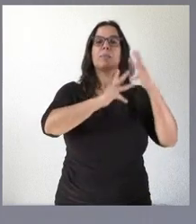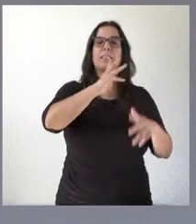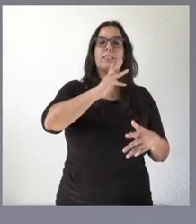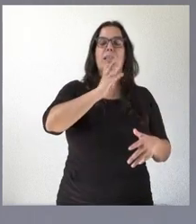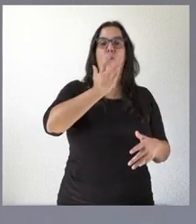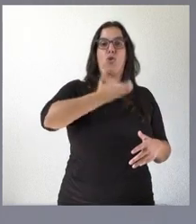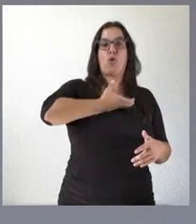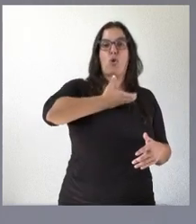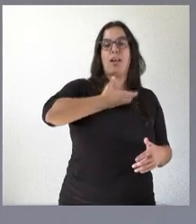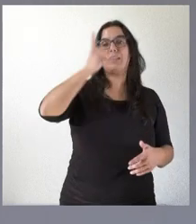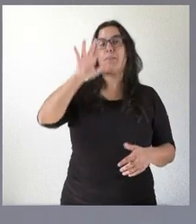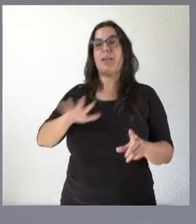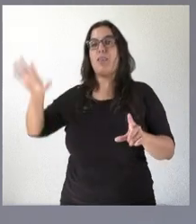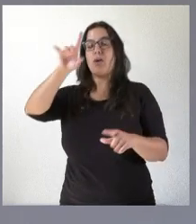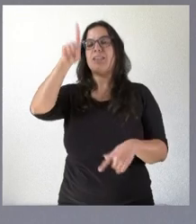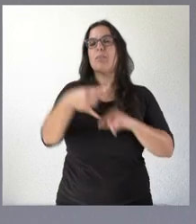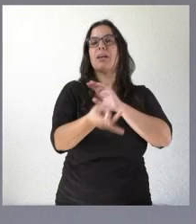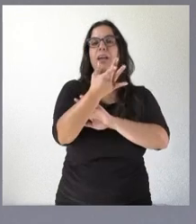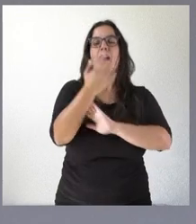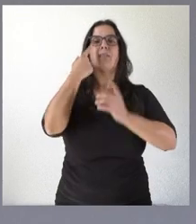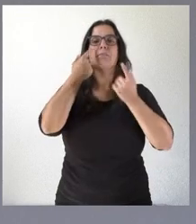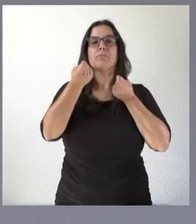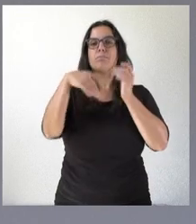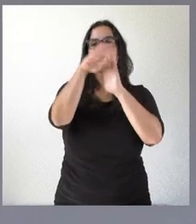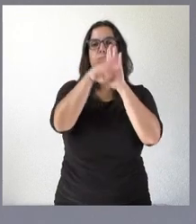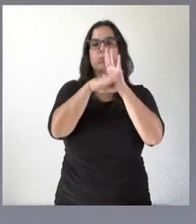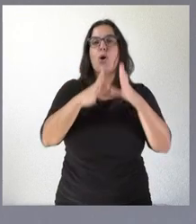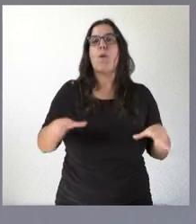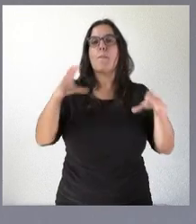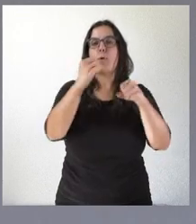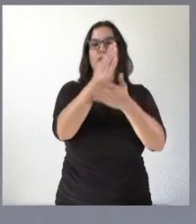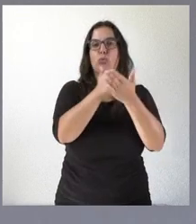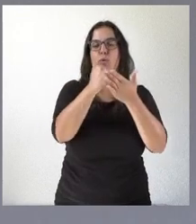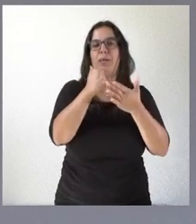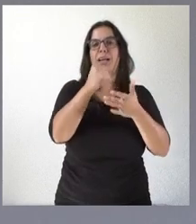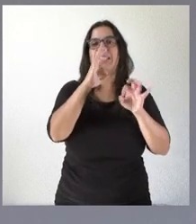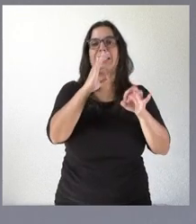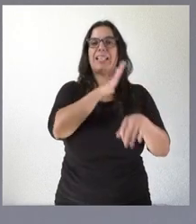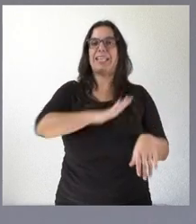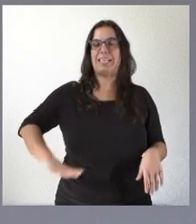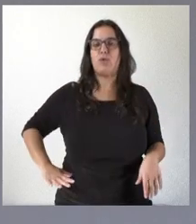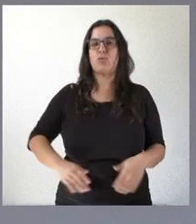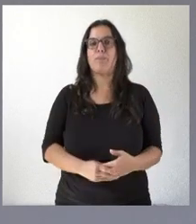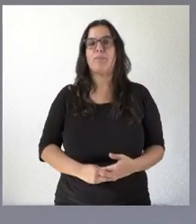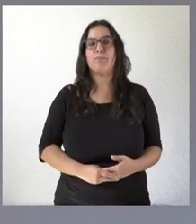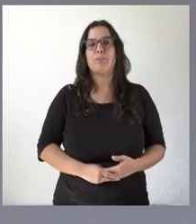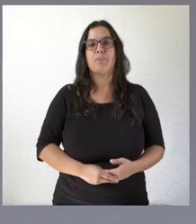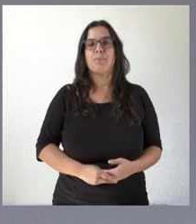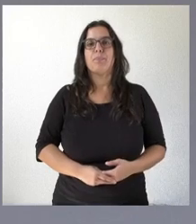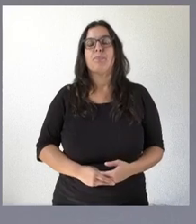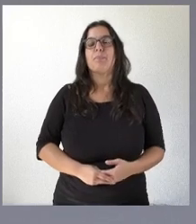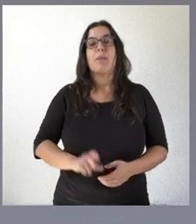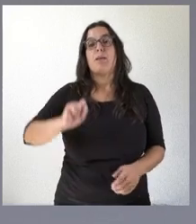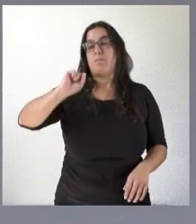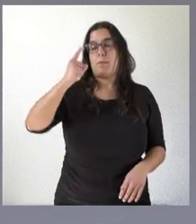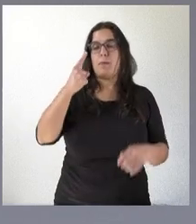crean y regulan las correspondientes bolsas autonómicas de interinos. Significar, antes de nada, que